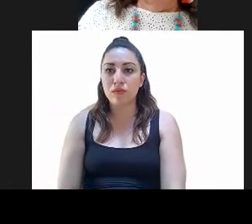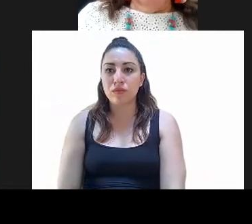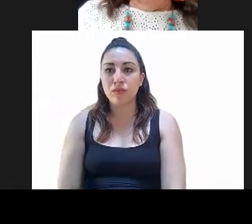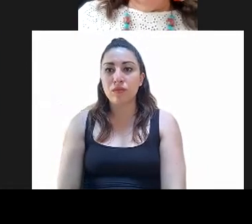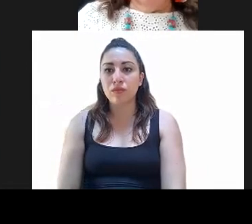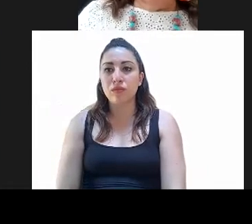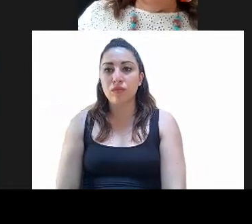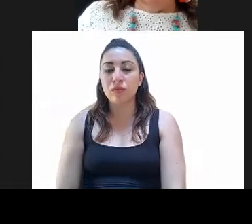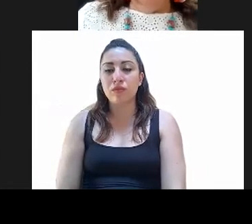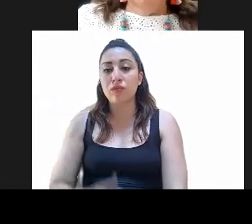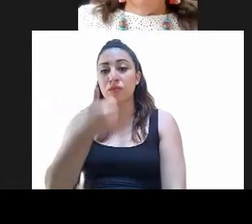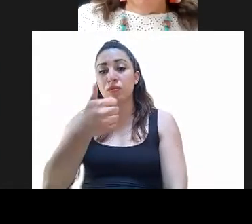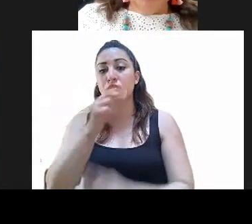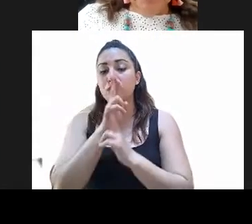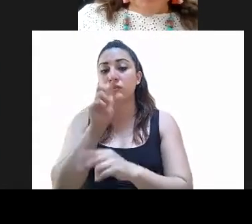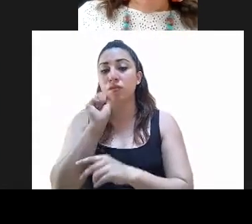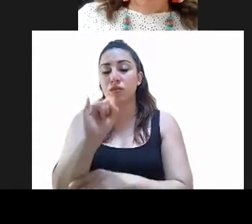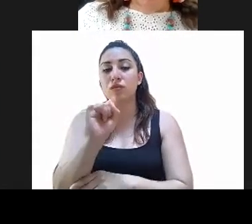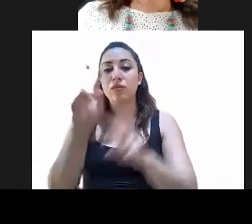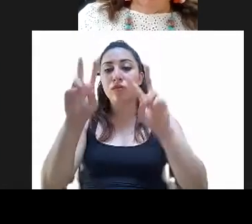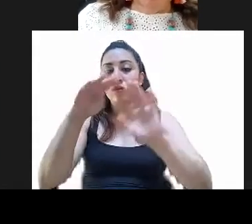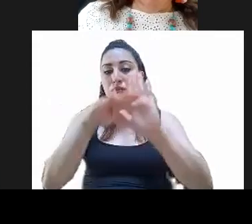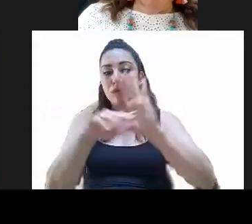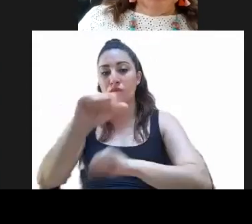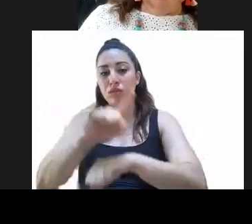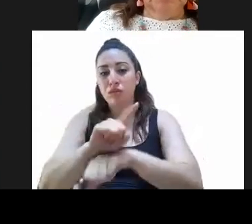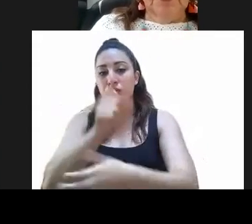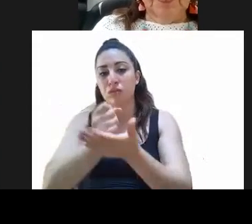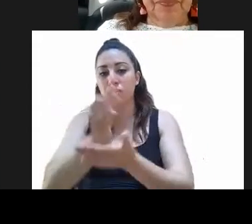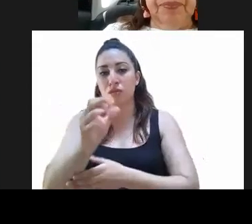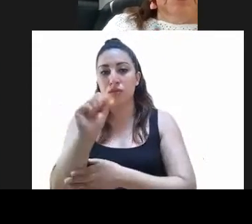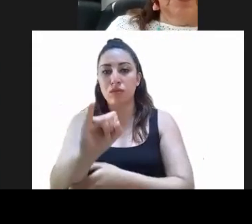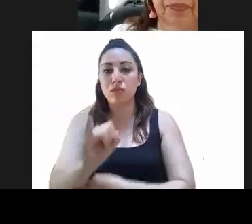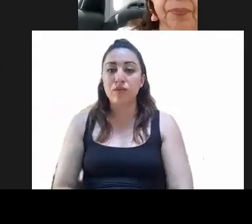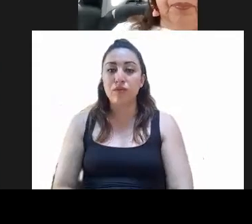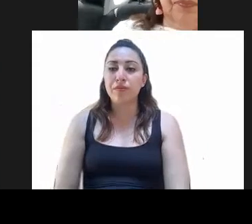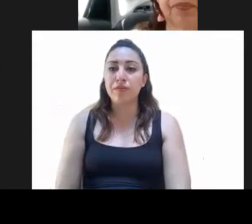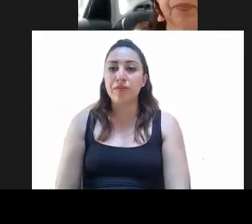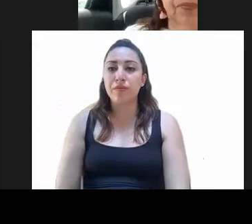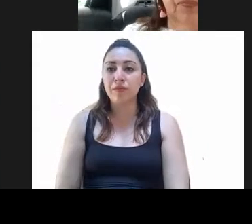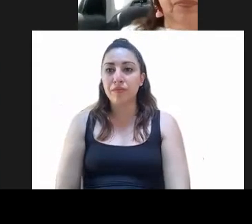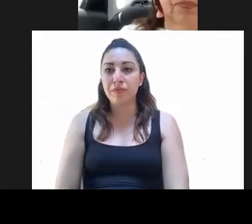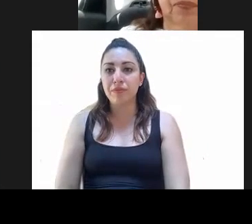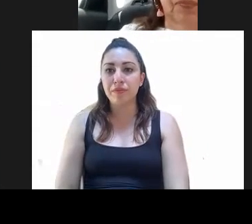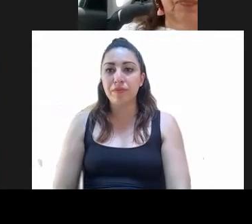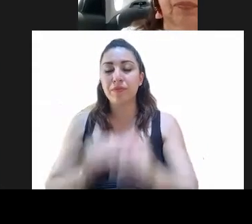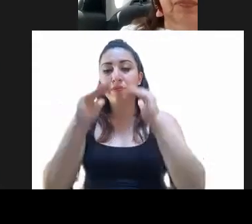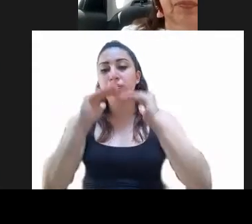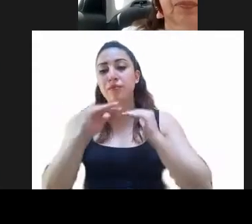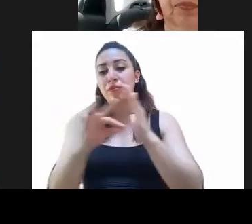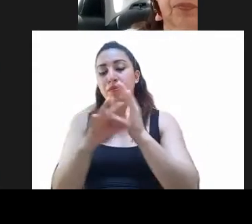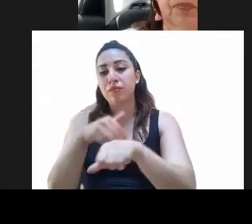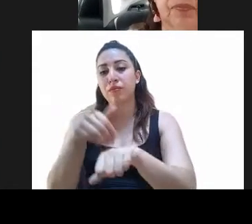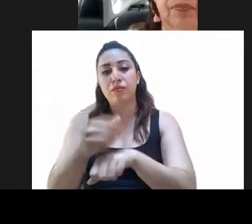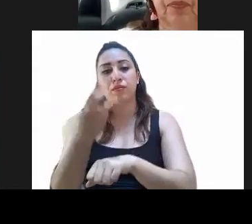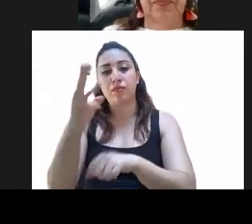Con seis votos a favor, se aprueba el orden del día, diputado presidente. Ahora continuamos con el punto número tres del orden del